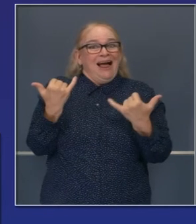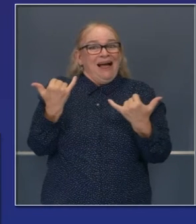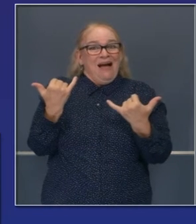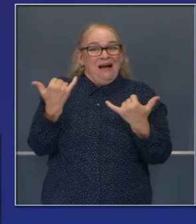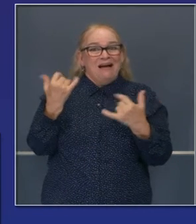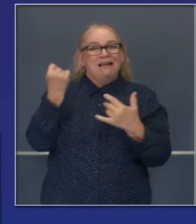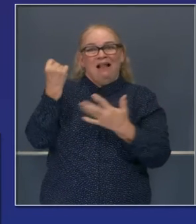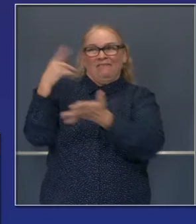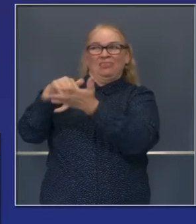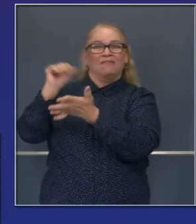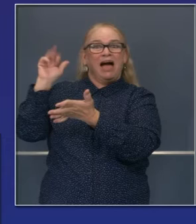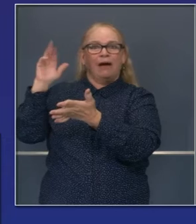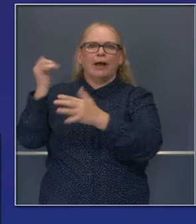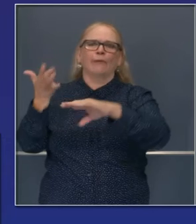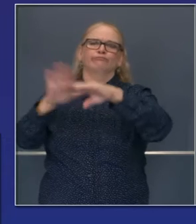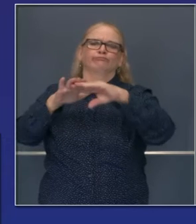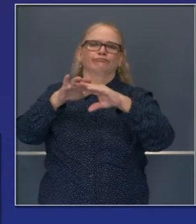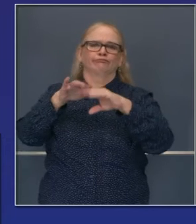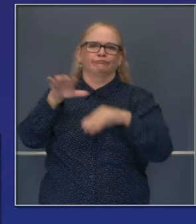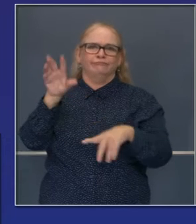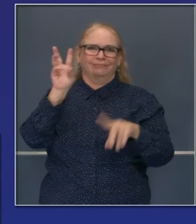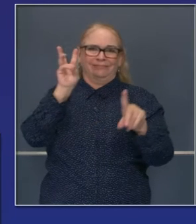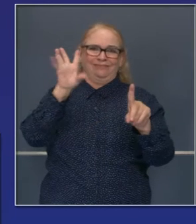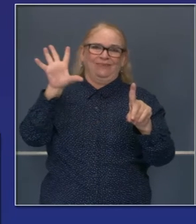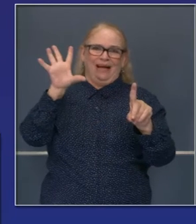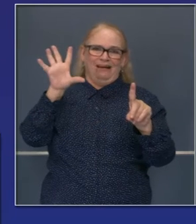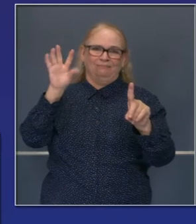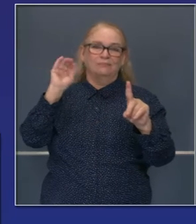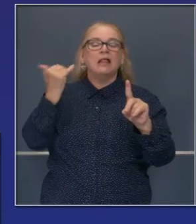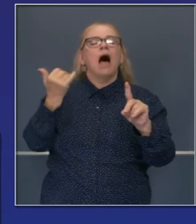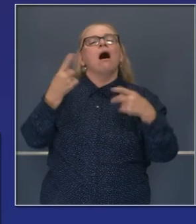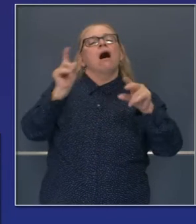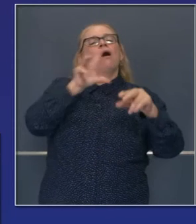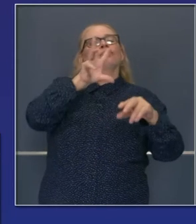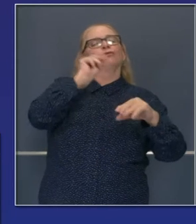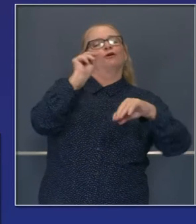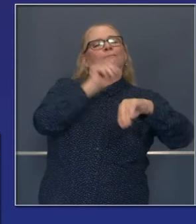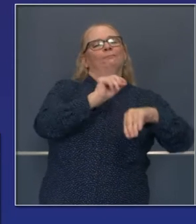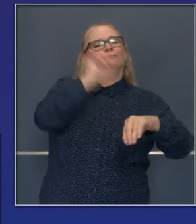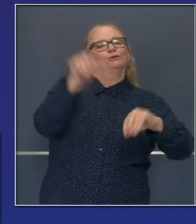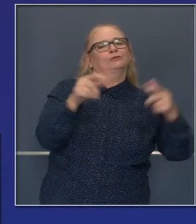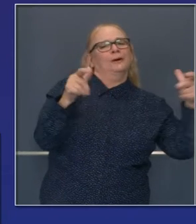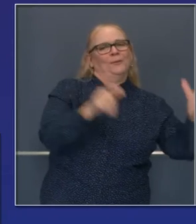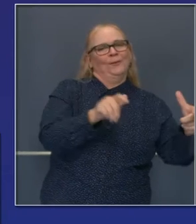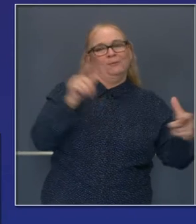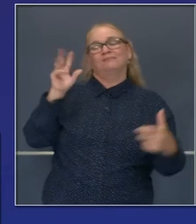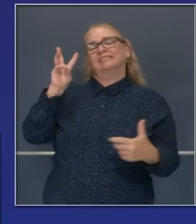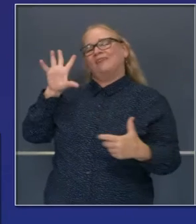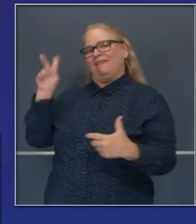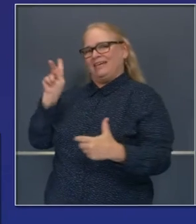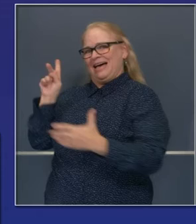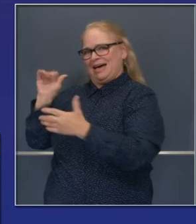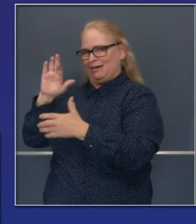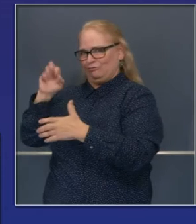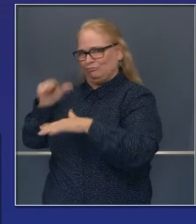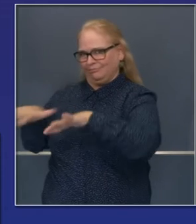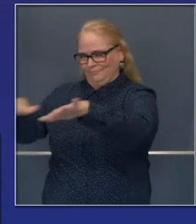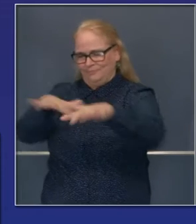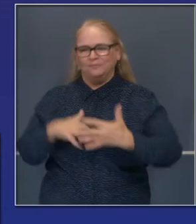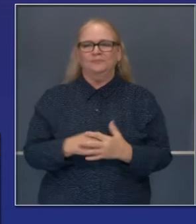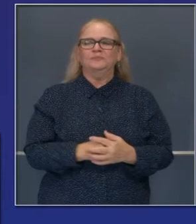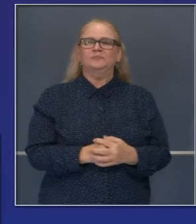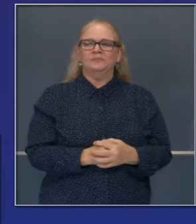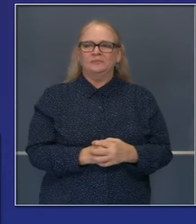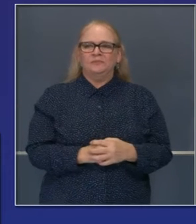acres calcinados. Verán que hasta ahora estamos a 65 mil acres calcinados con 30% de